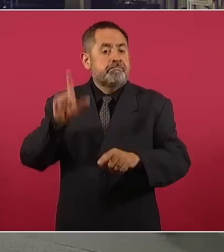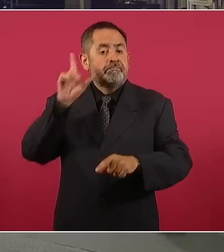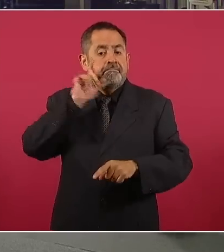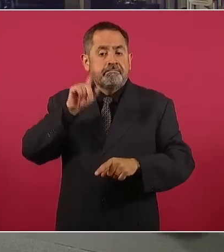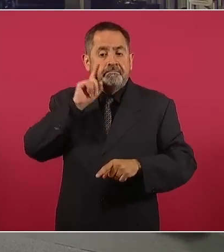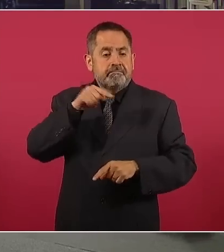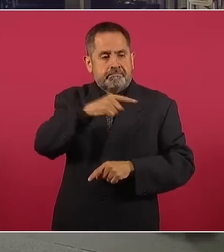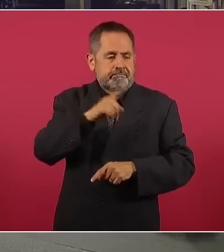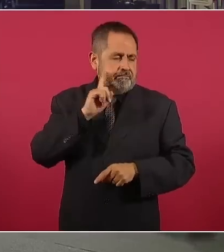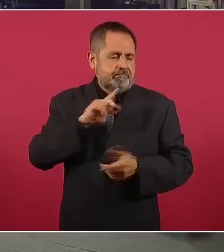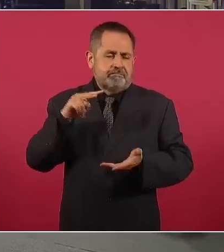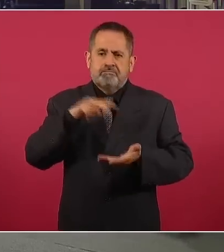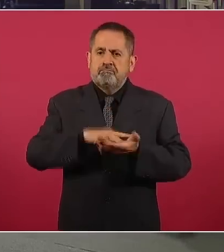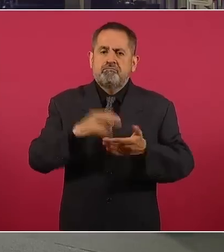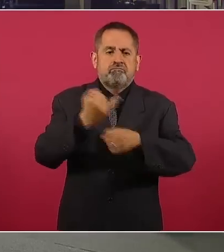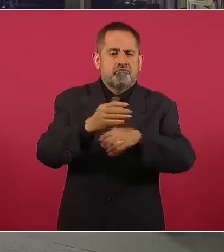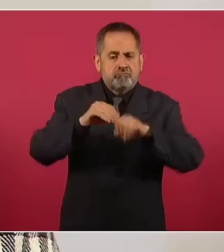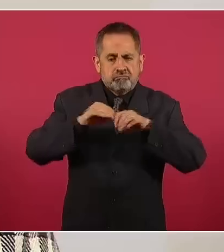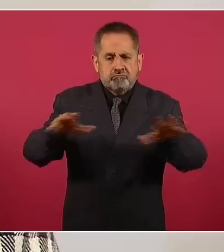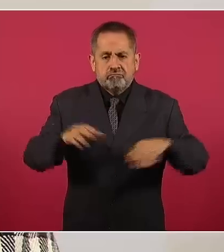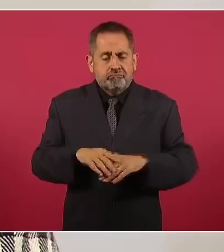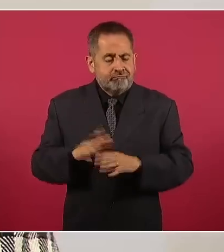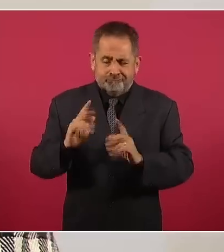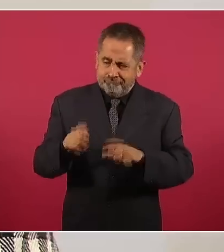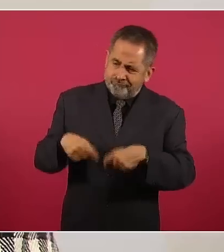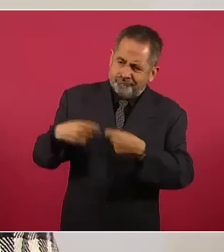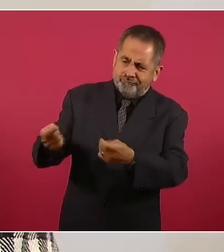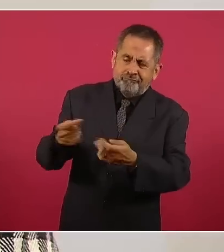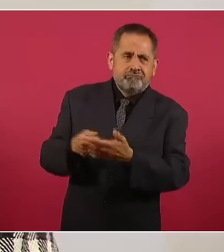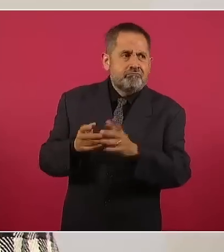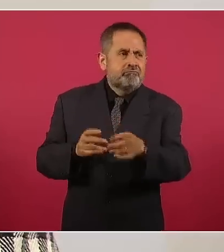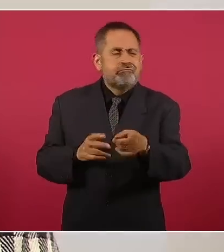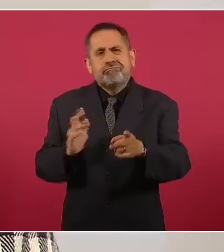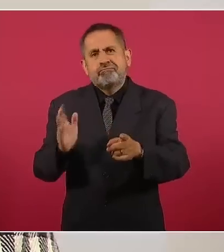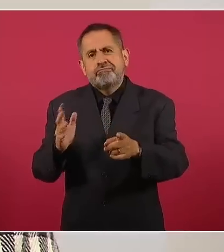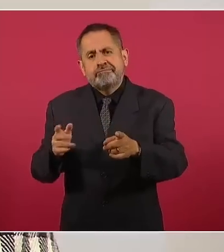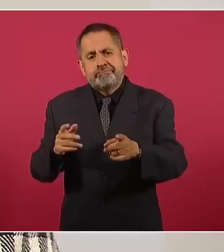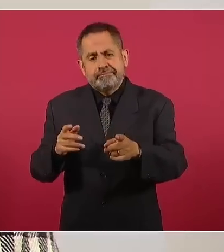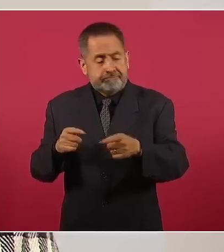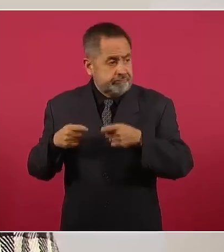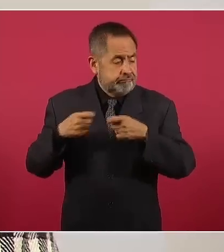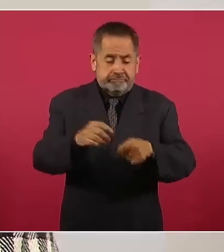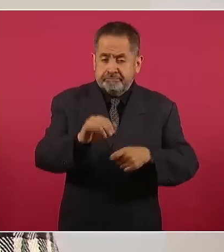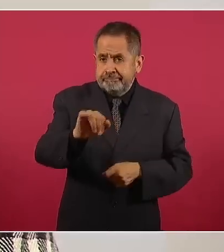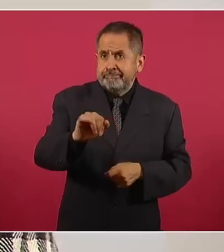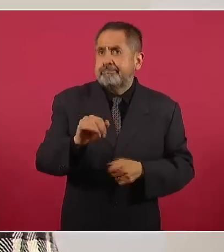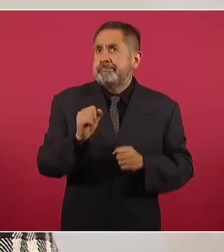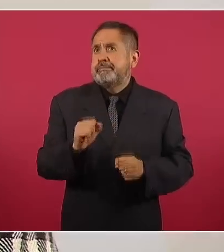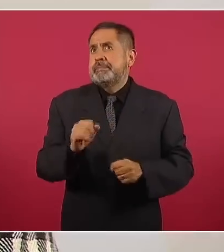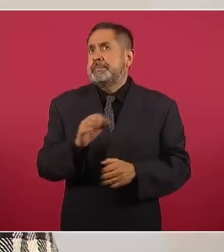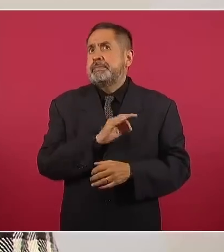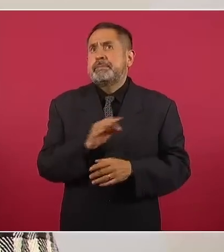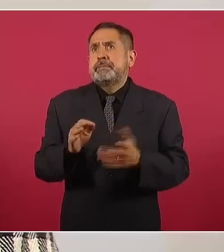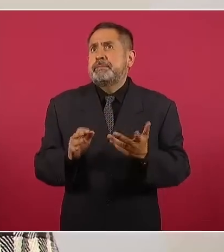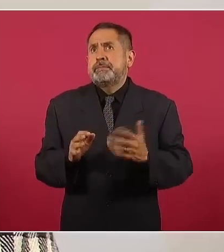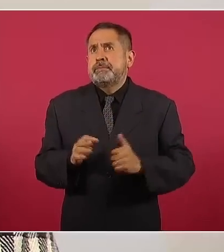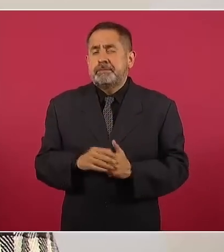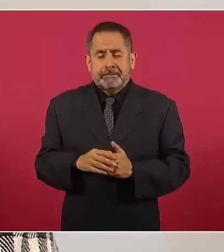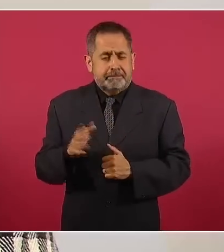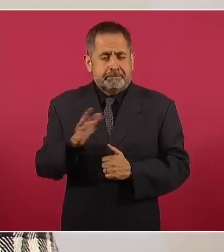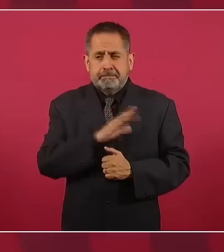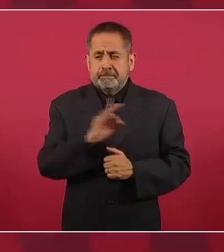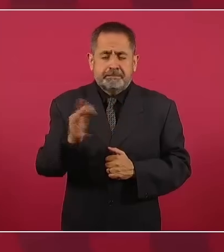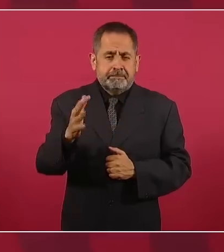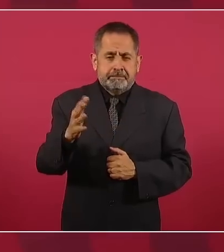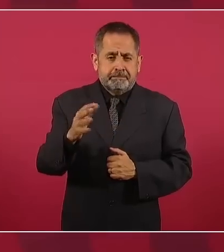informar, se han entregado o se han garantizado alrededor